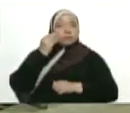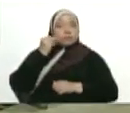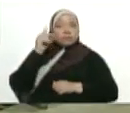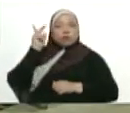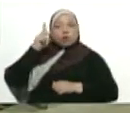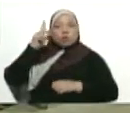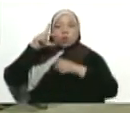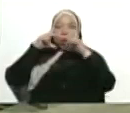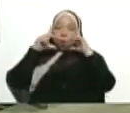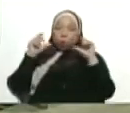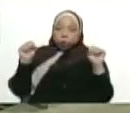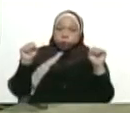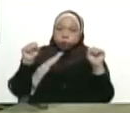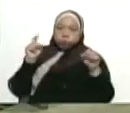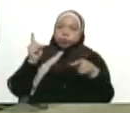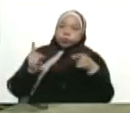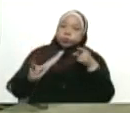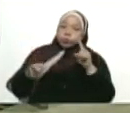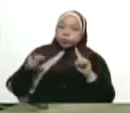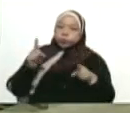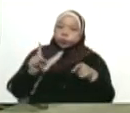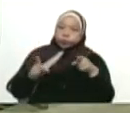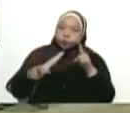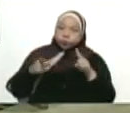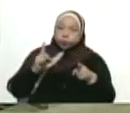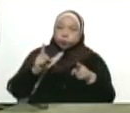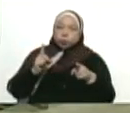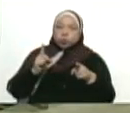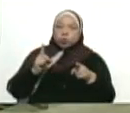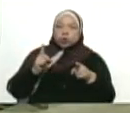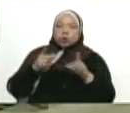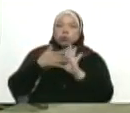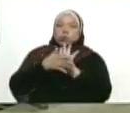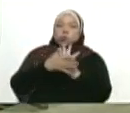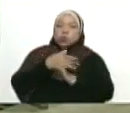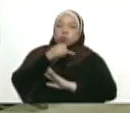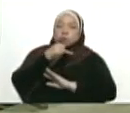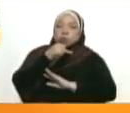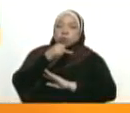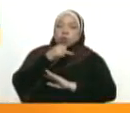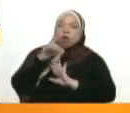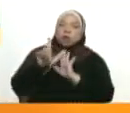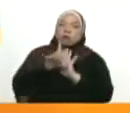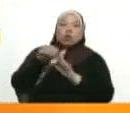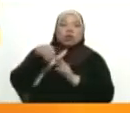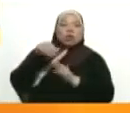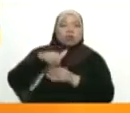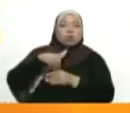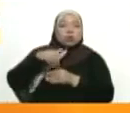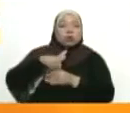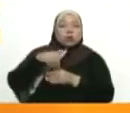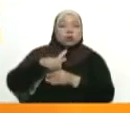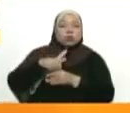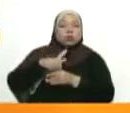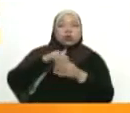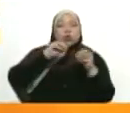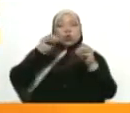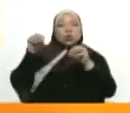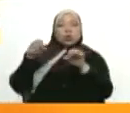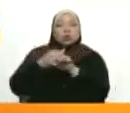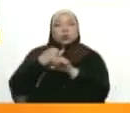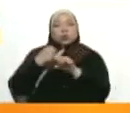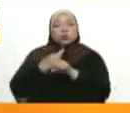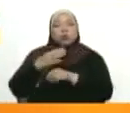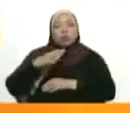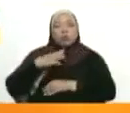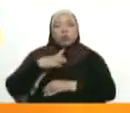profesional y con alguna significación que sea en materia electoral, además del resto de los requisitos, eso